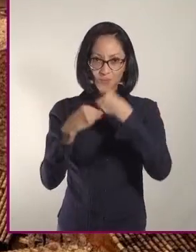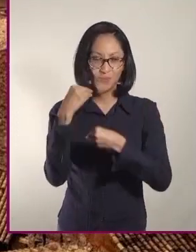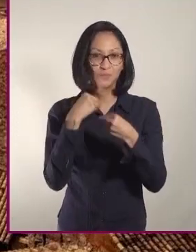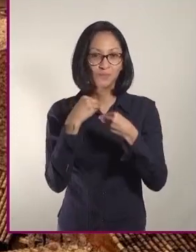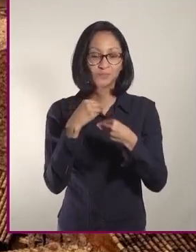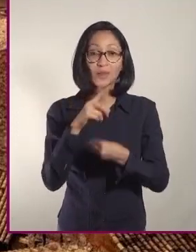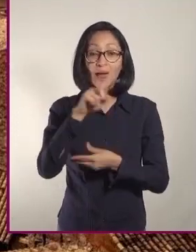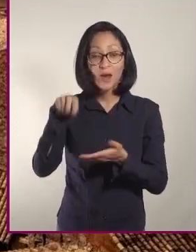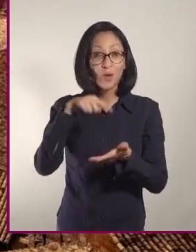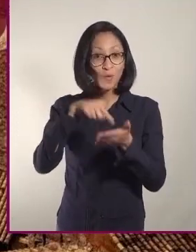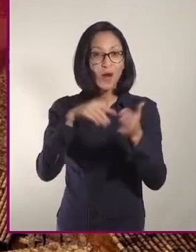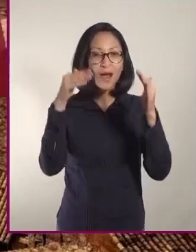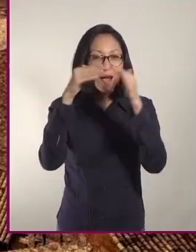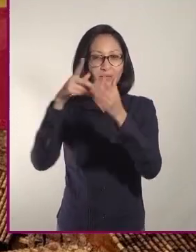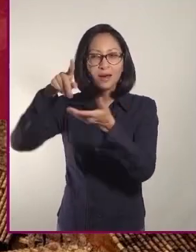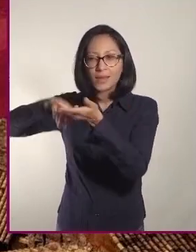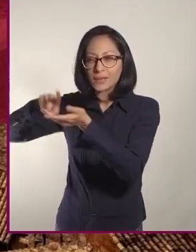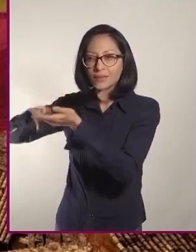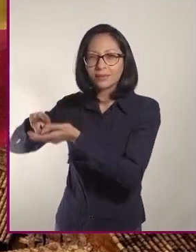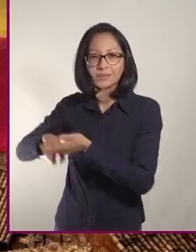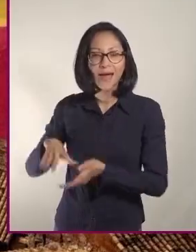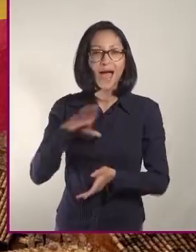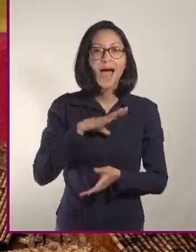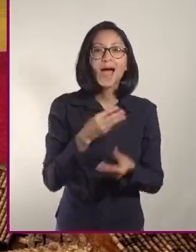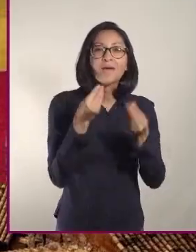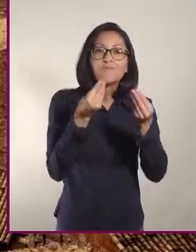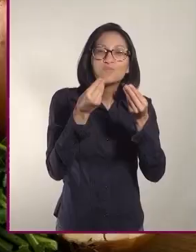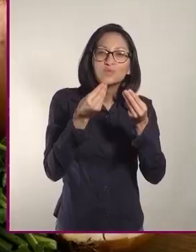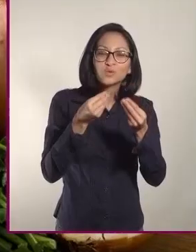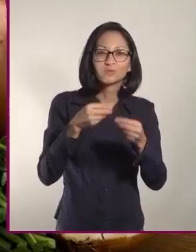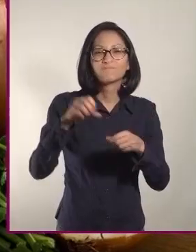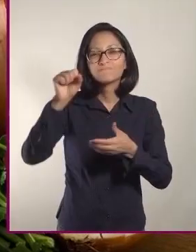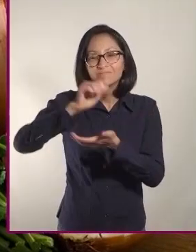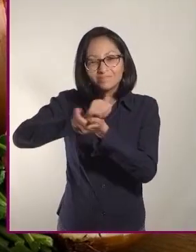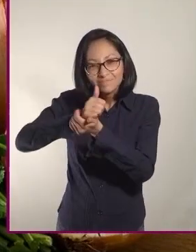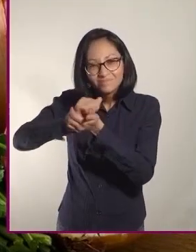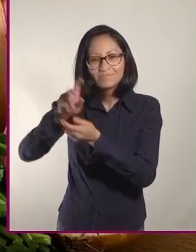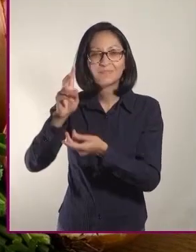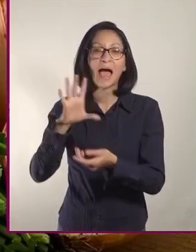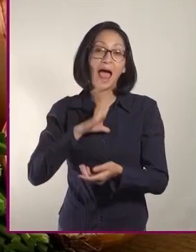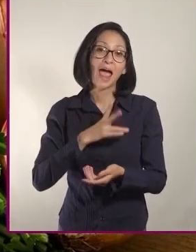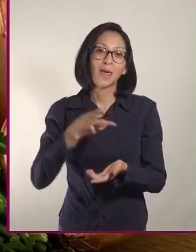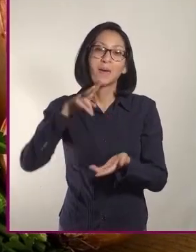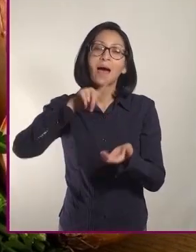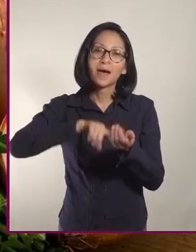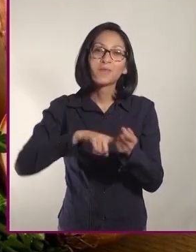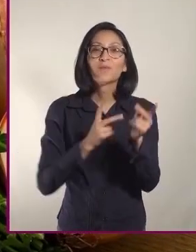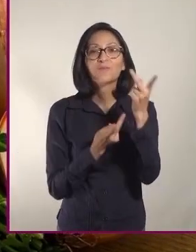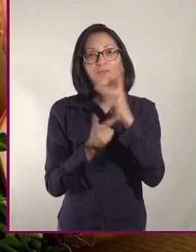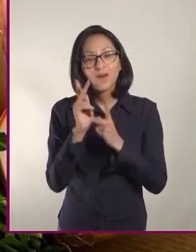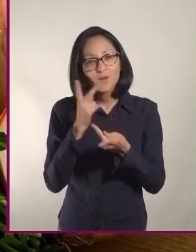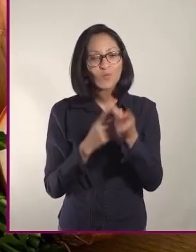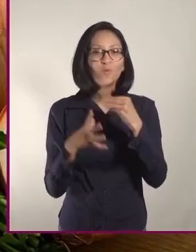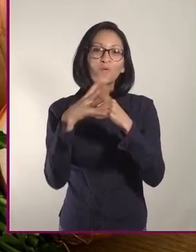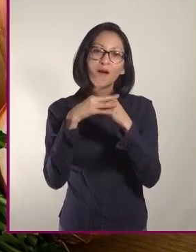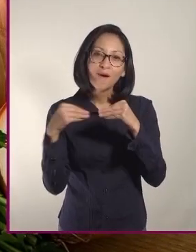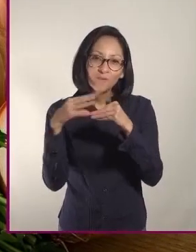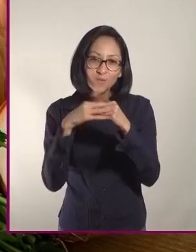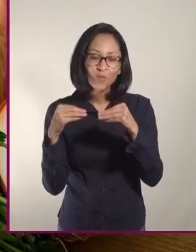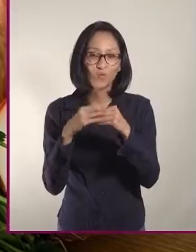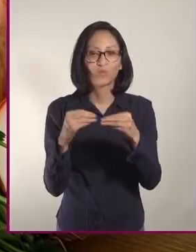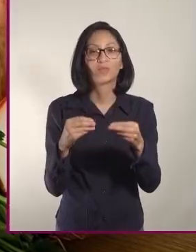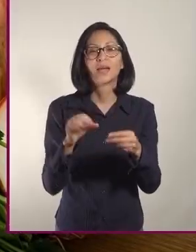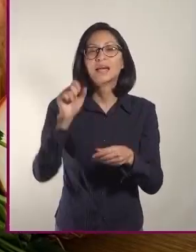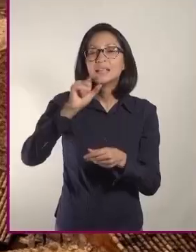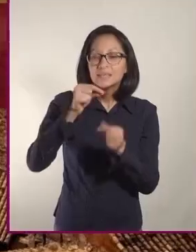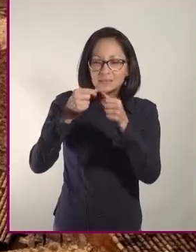casas del sur de España comparte muchos ingredientes de la zona mediterránea, como las verduras, legumbres, frutas, aceite de oliva y muchos